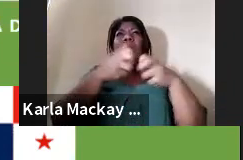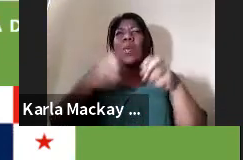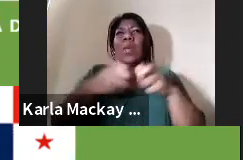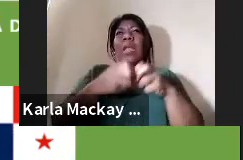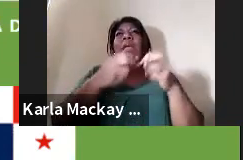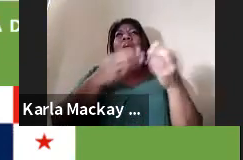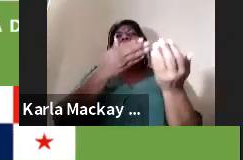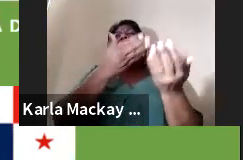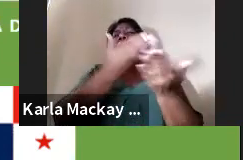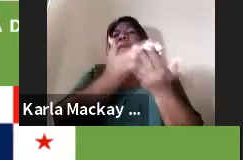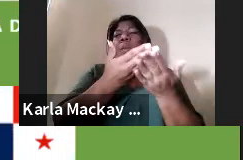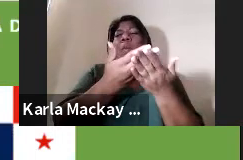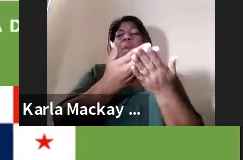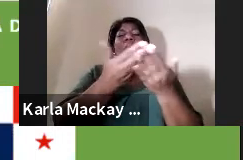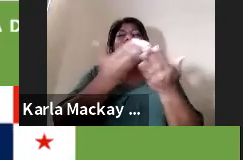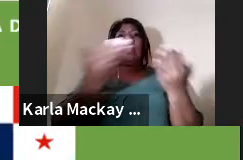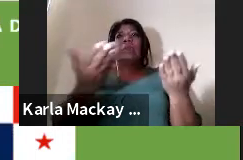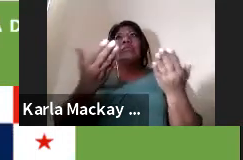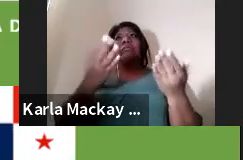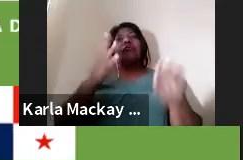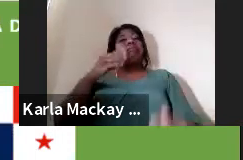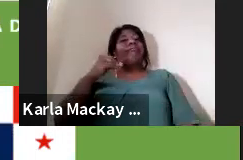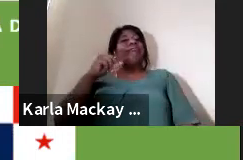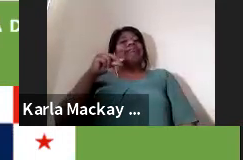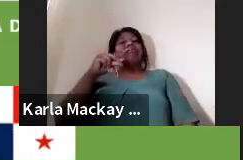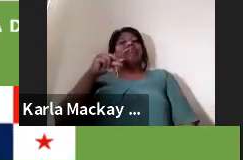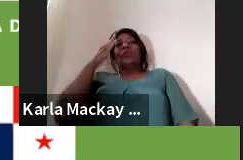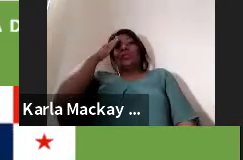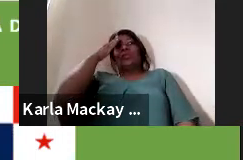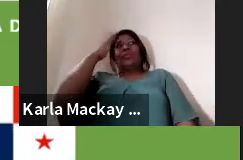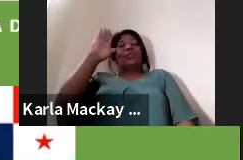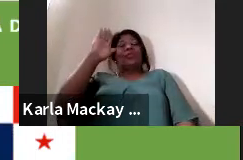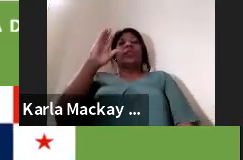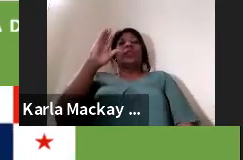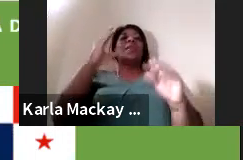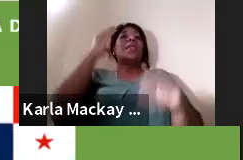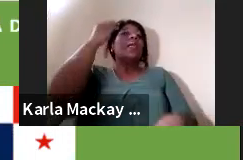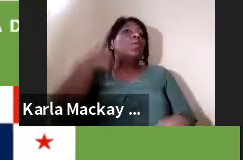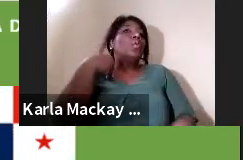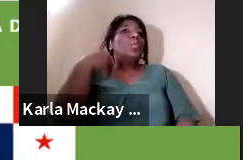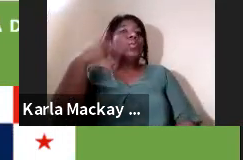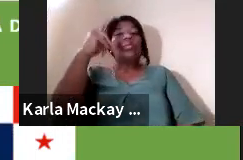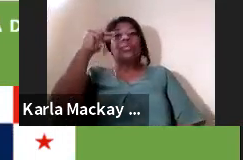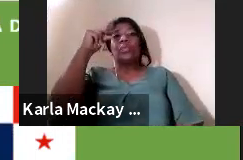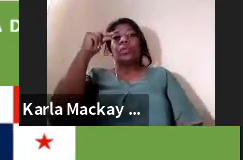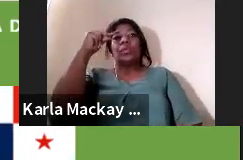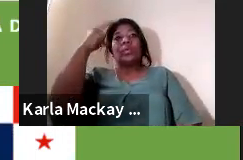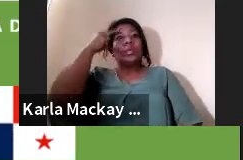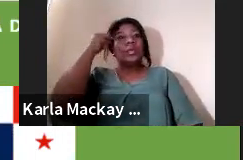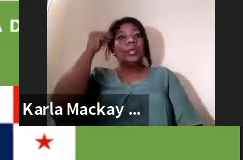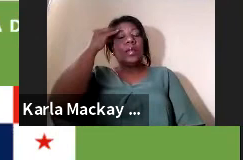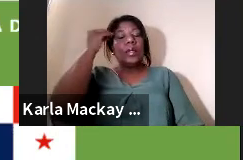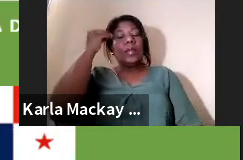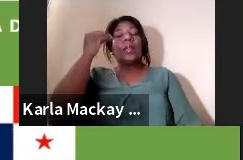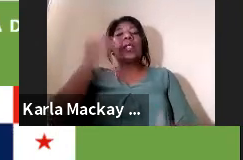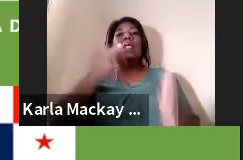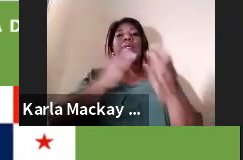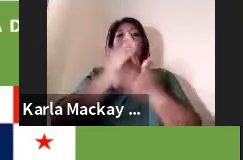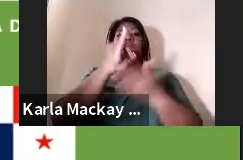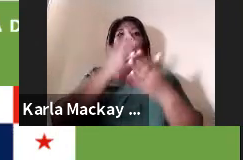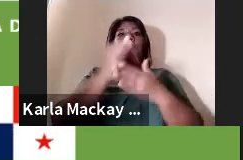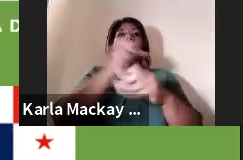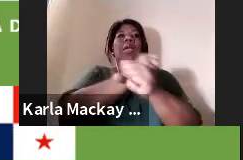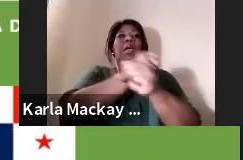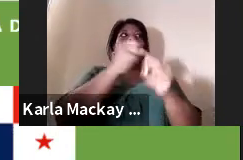que en realidad gran parte de ellos no tenían esa experiencia en cuanto a esa investigación en aula, como